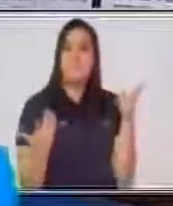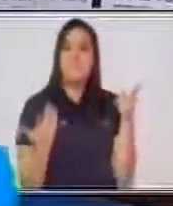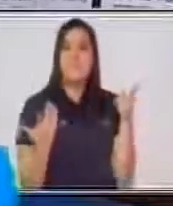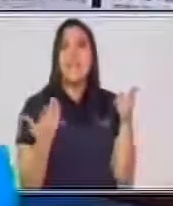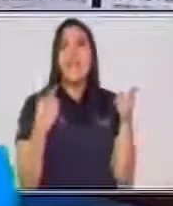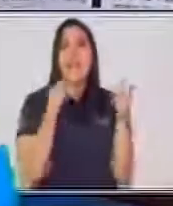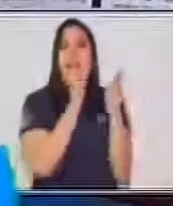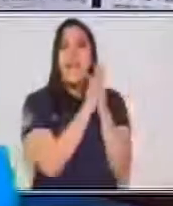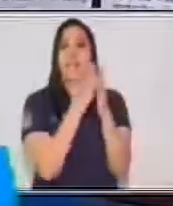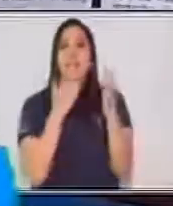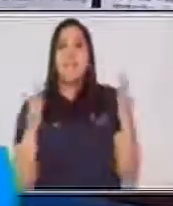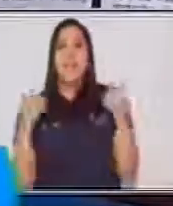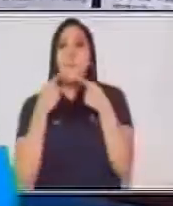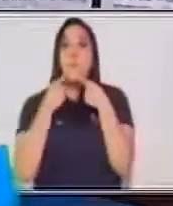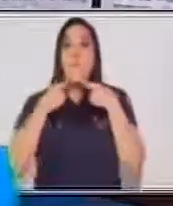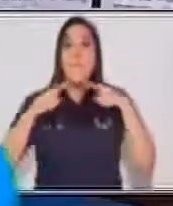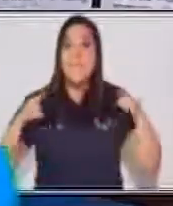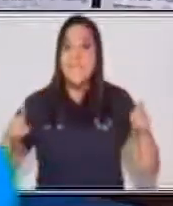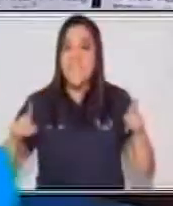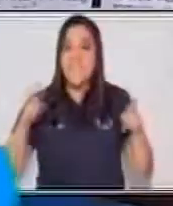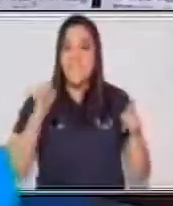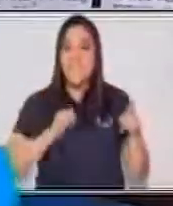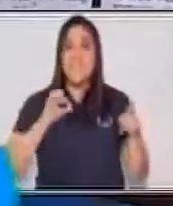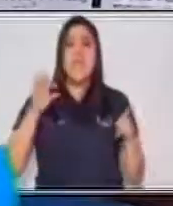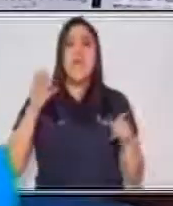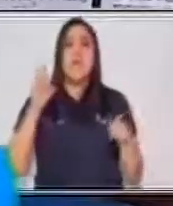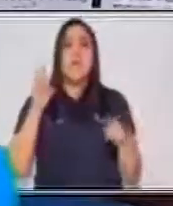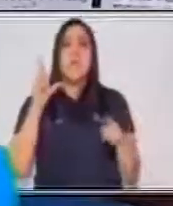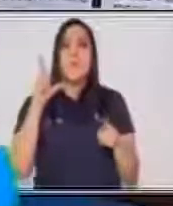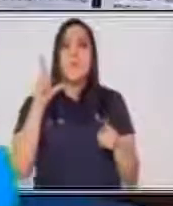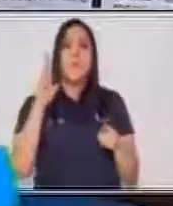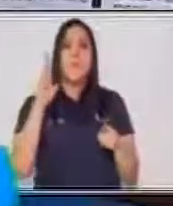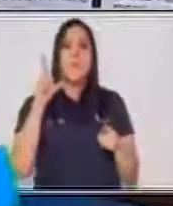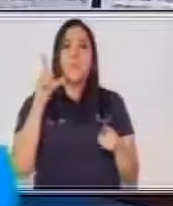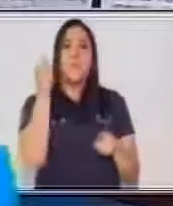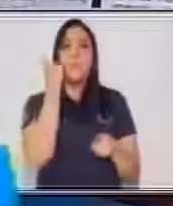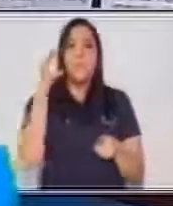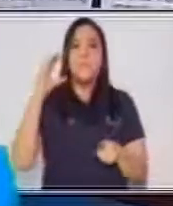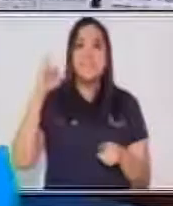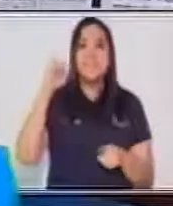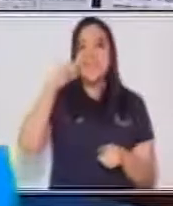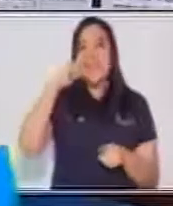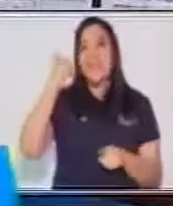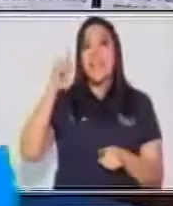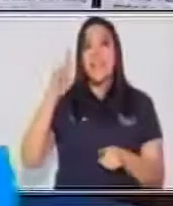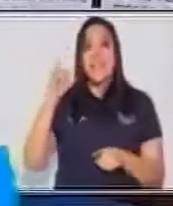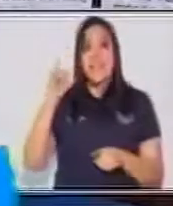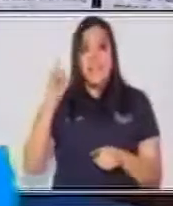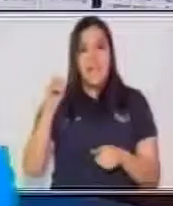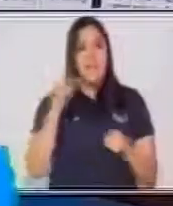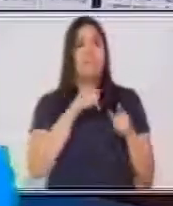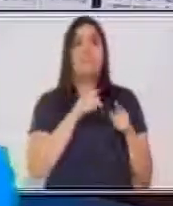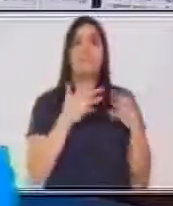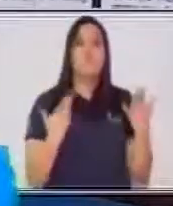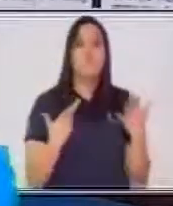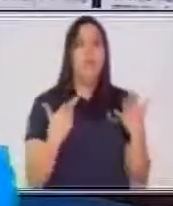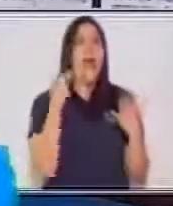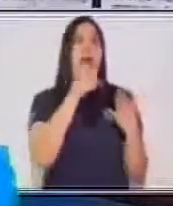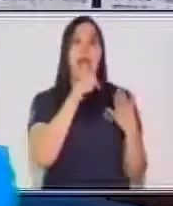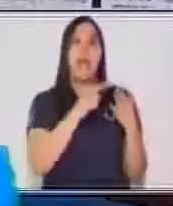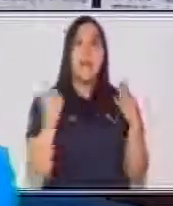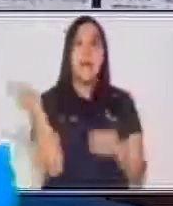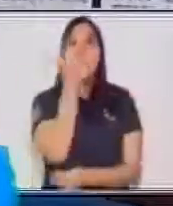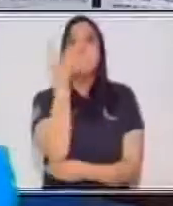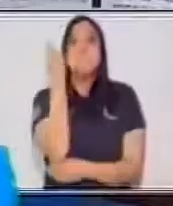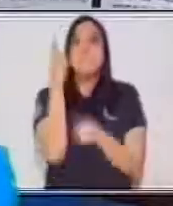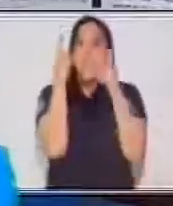trifoliar publicitario. Este trifoliar, pues, en este tipo predominan las fotografías, las